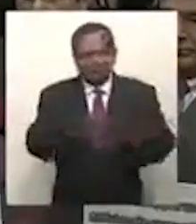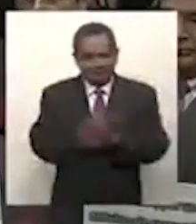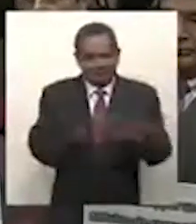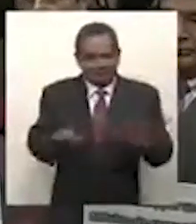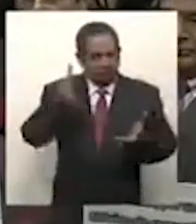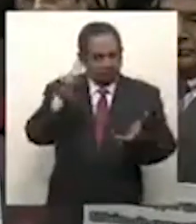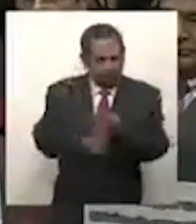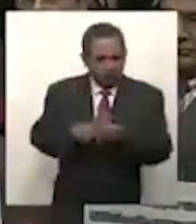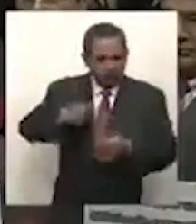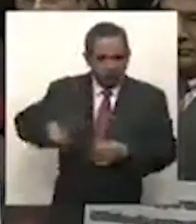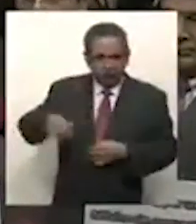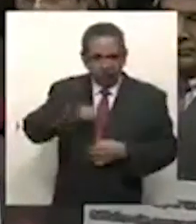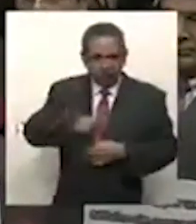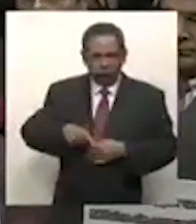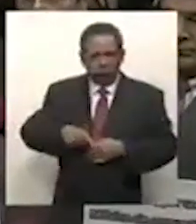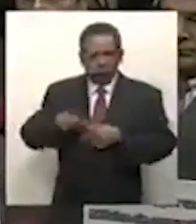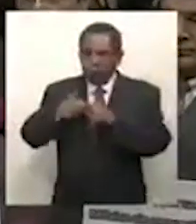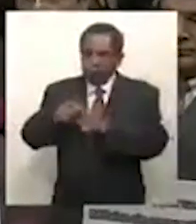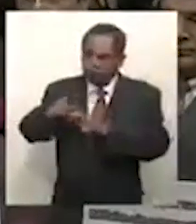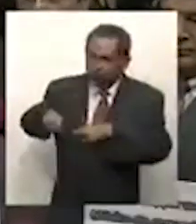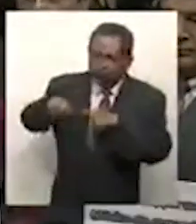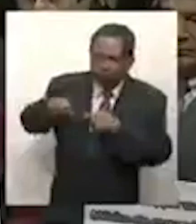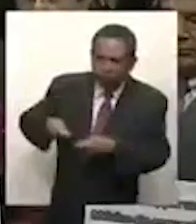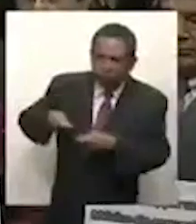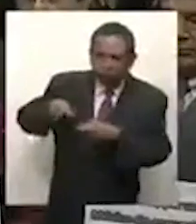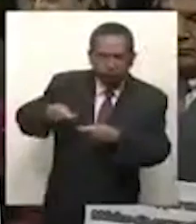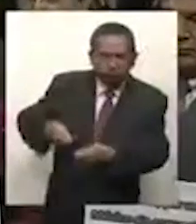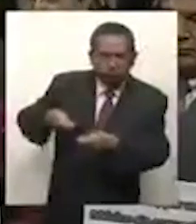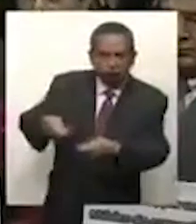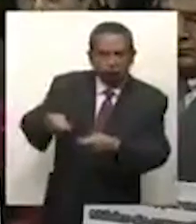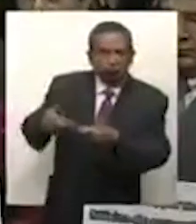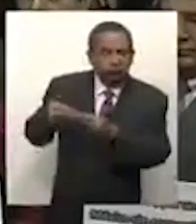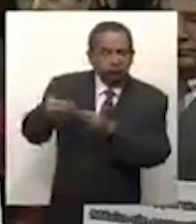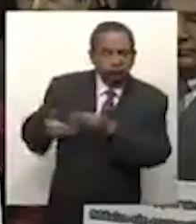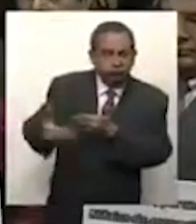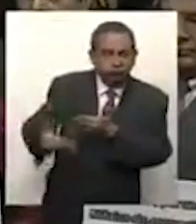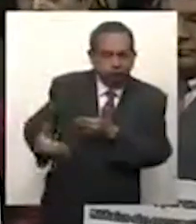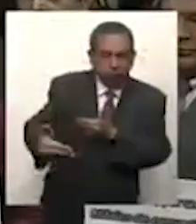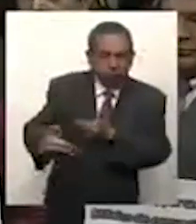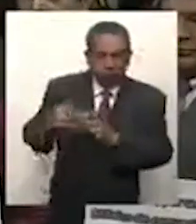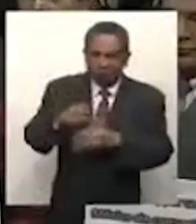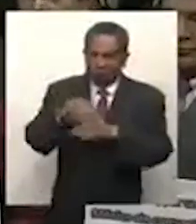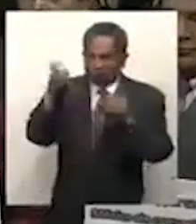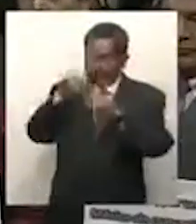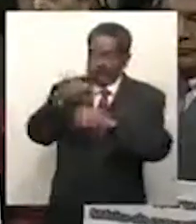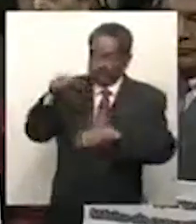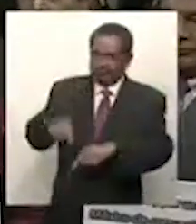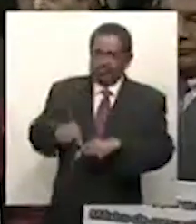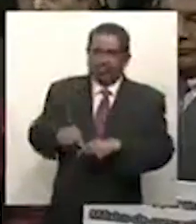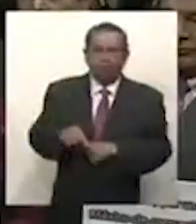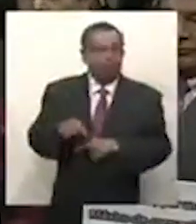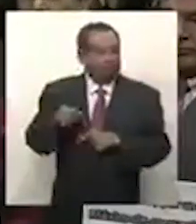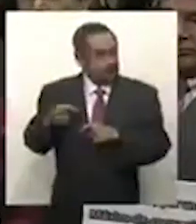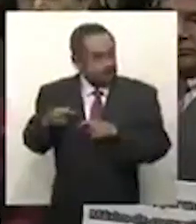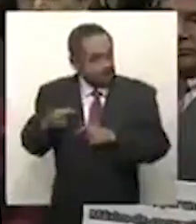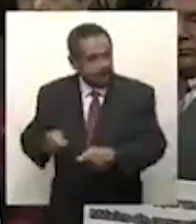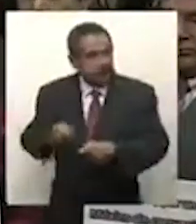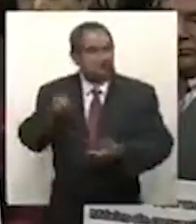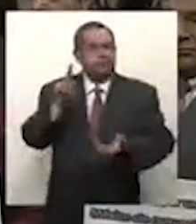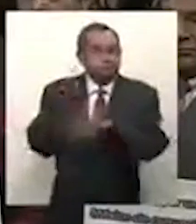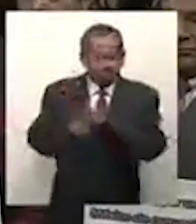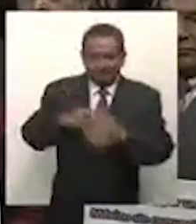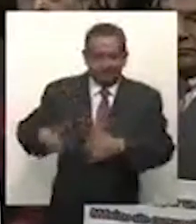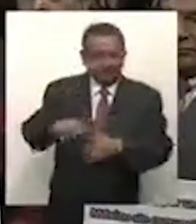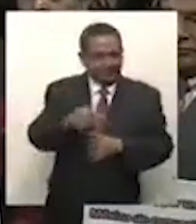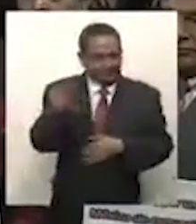planteando transición. Esto es más complejo, aunque amerita